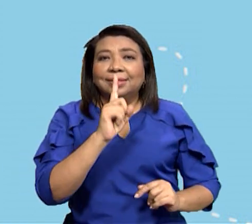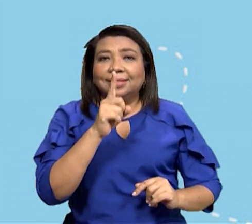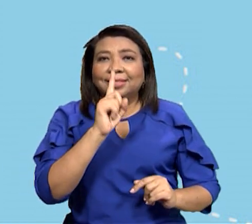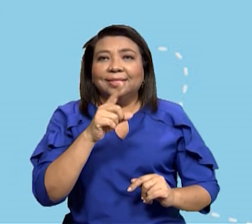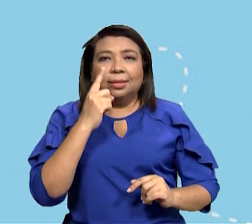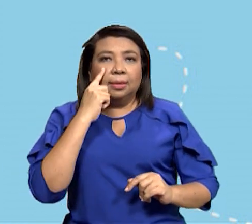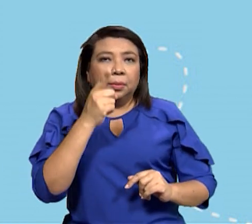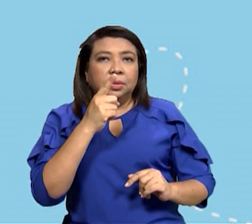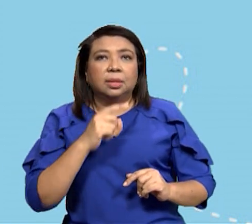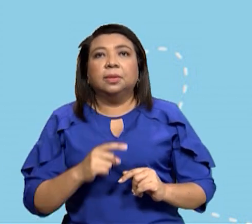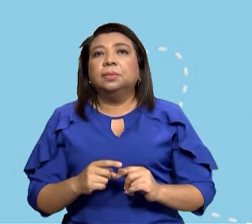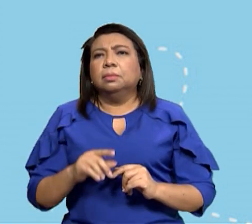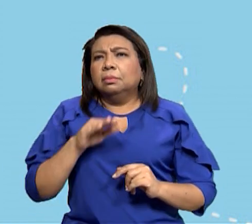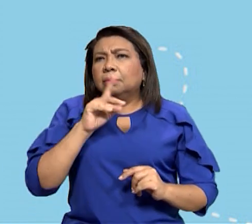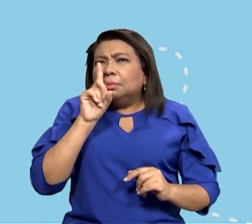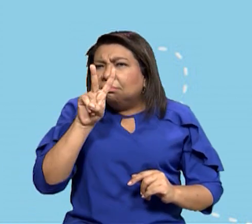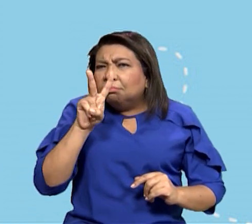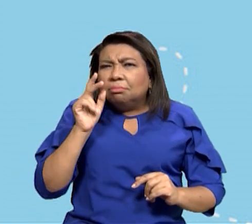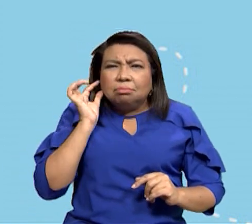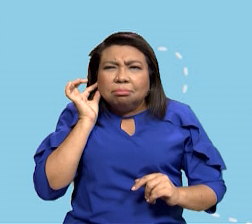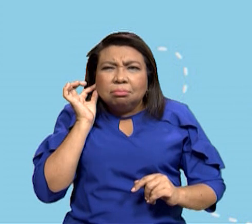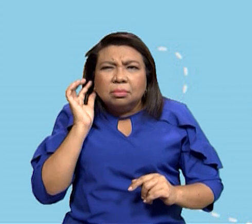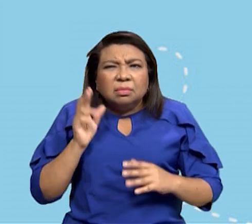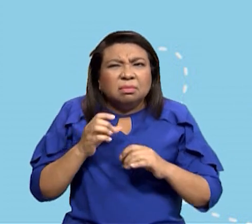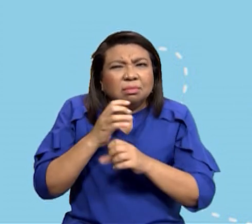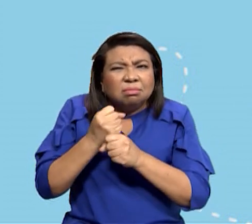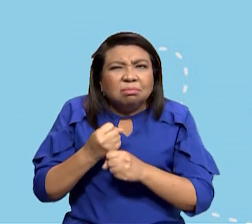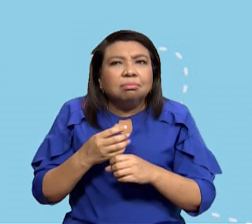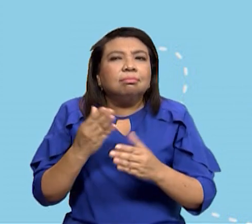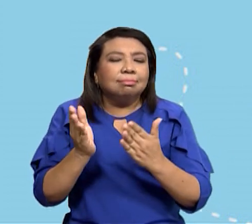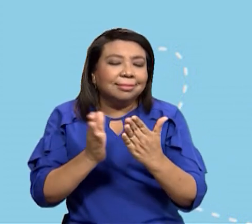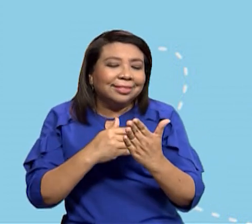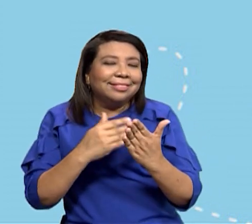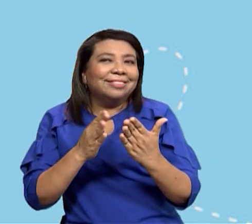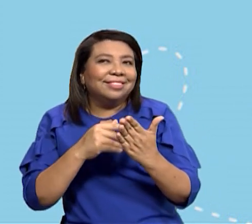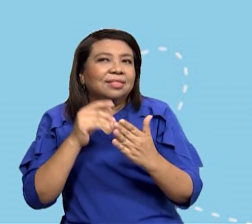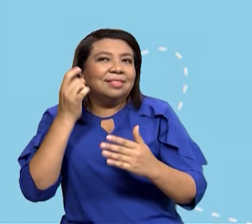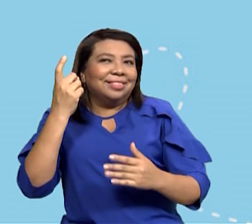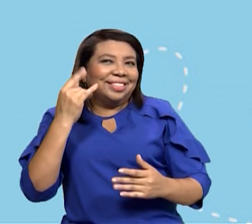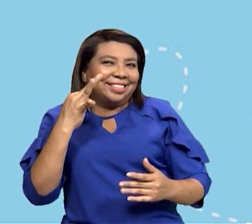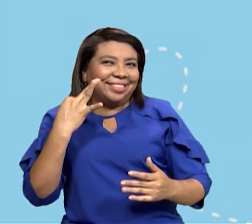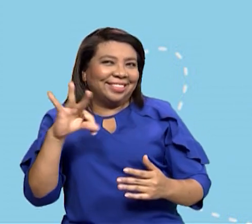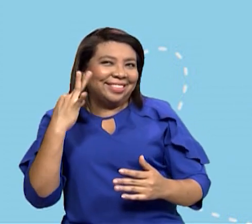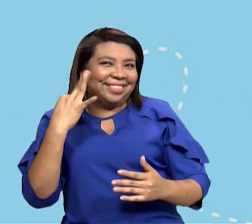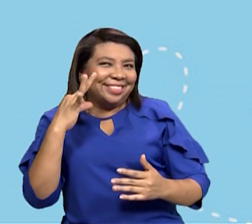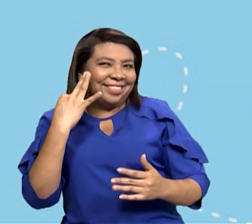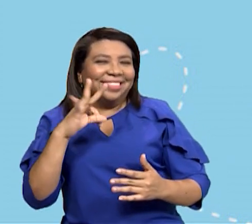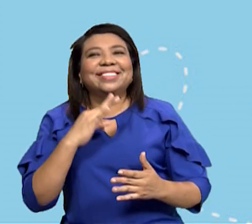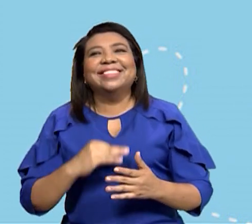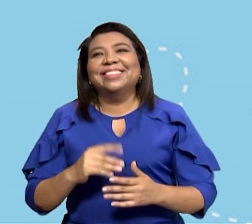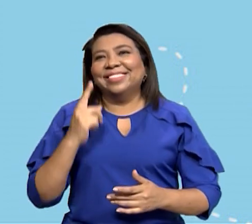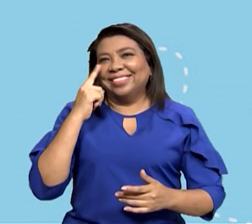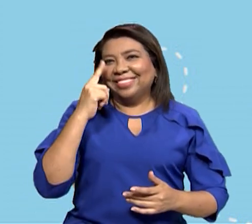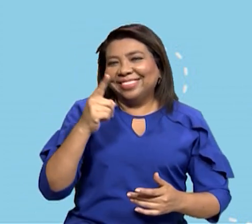que vemos allí deber a estudiar a cumplir con las tareas también aquí vemos que estamos